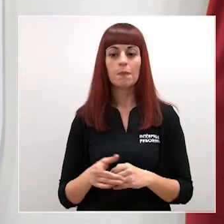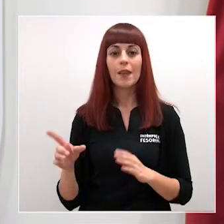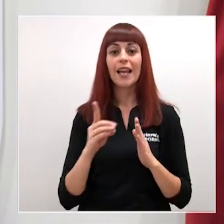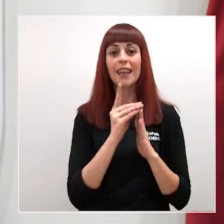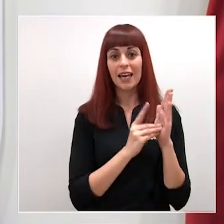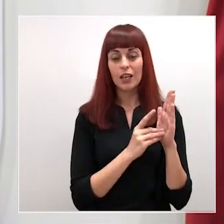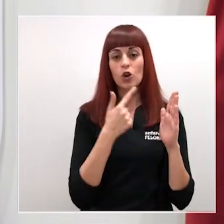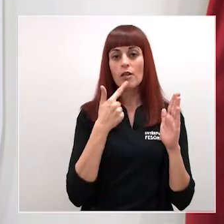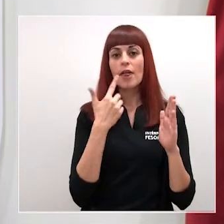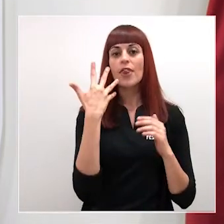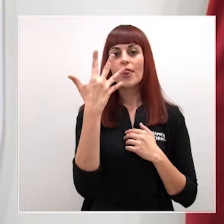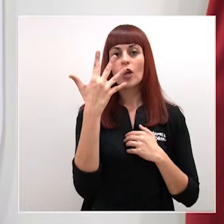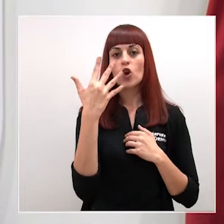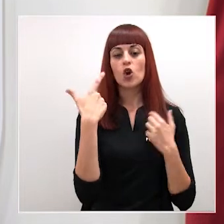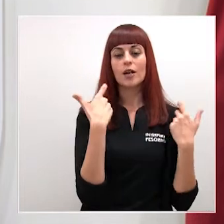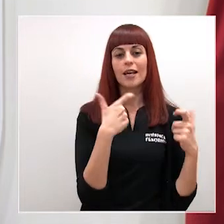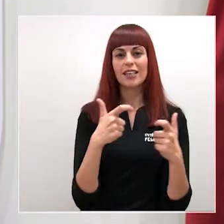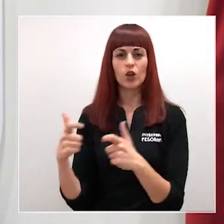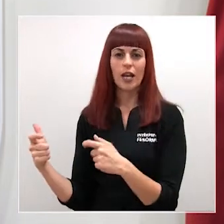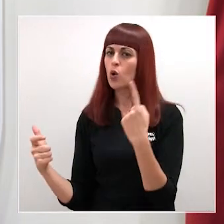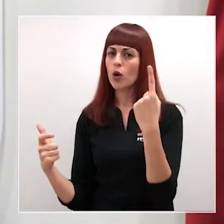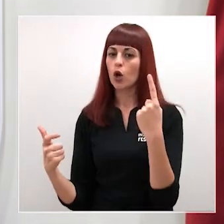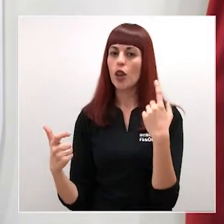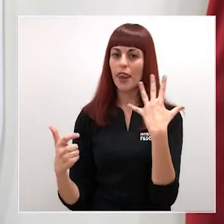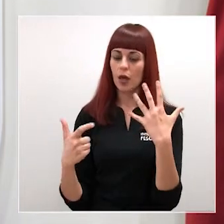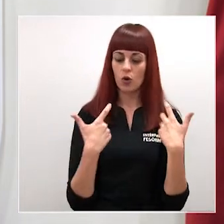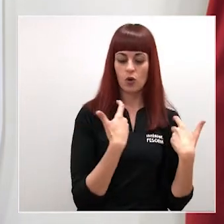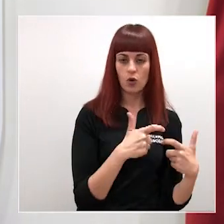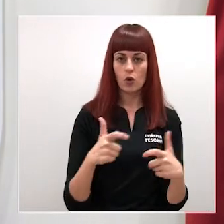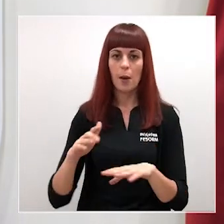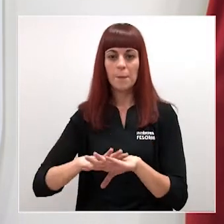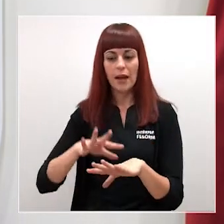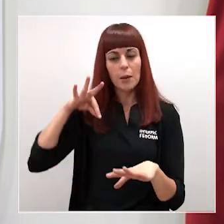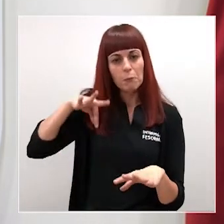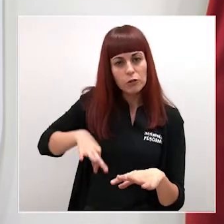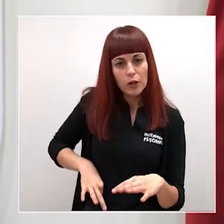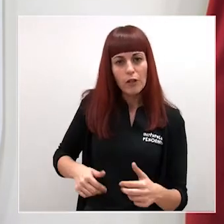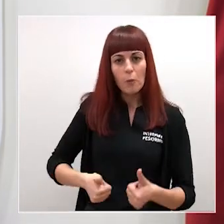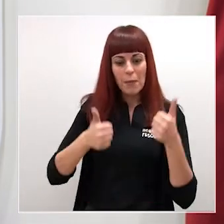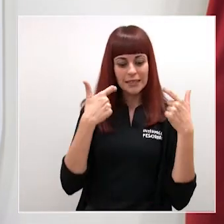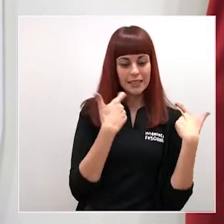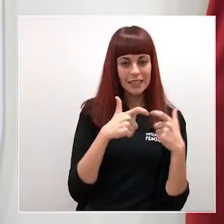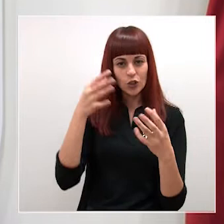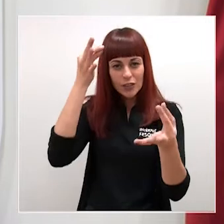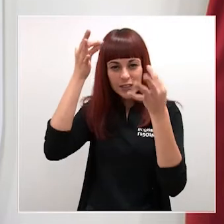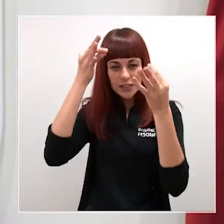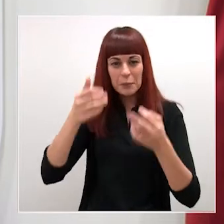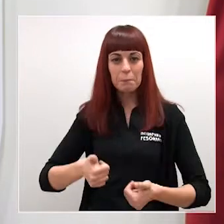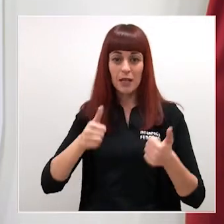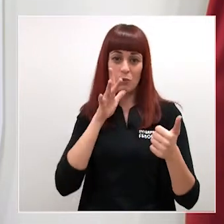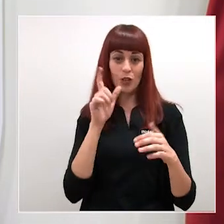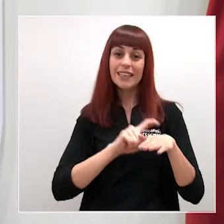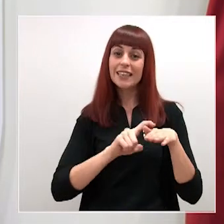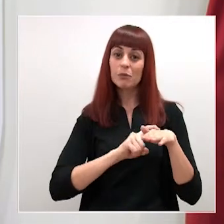categorías en lugar de una única, lo que aumentará la profesionalización del sector, ya que este tipo de